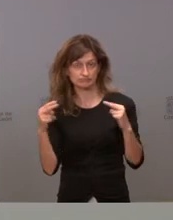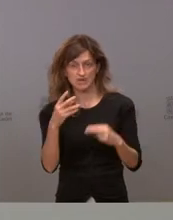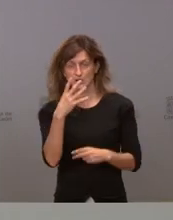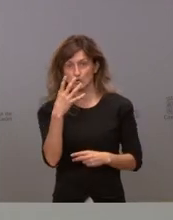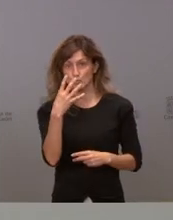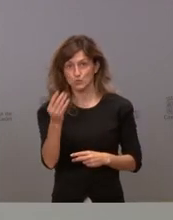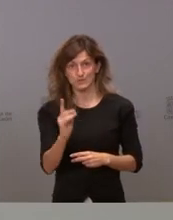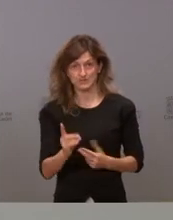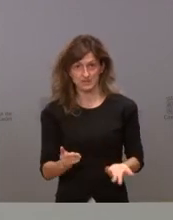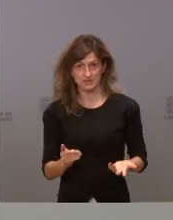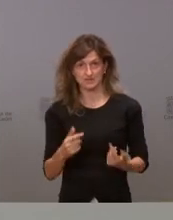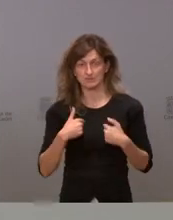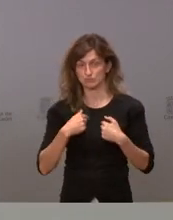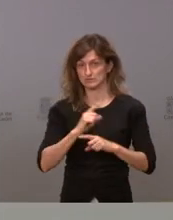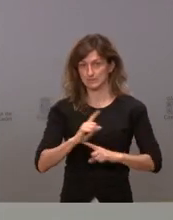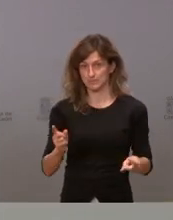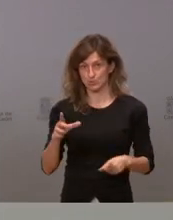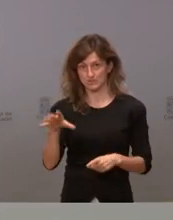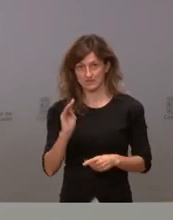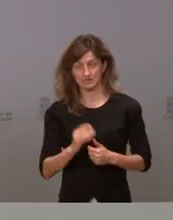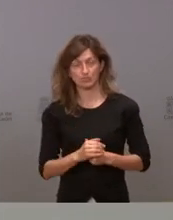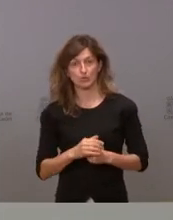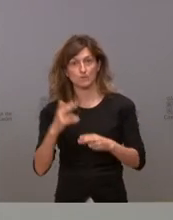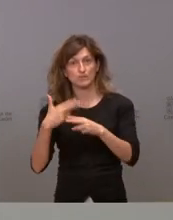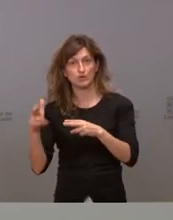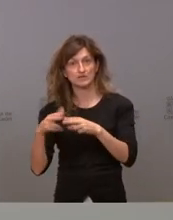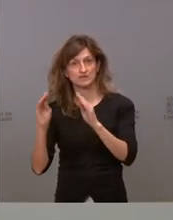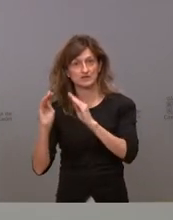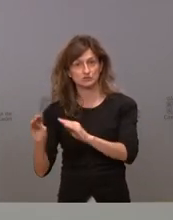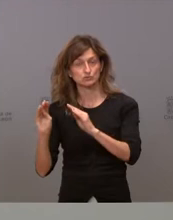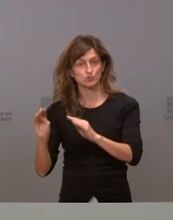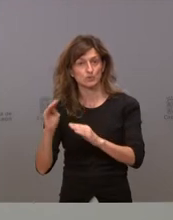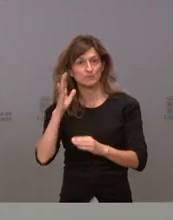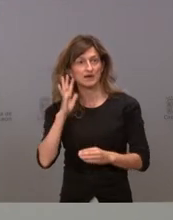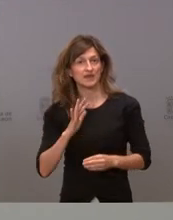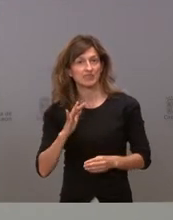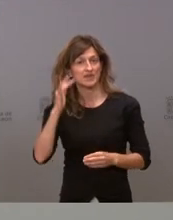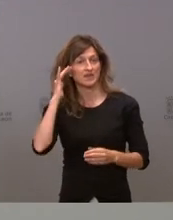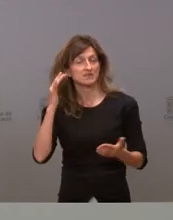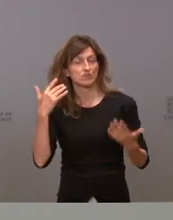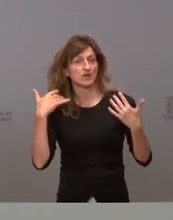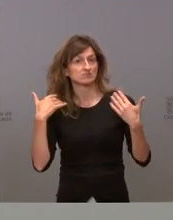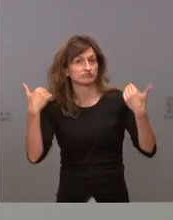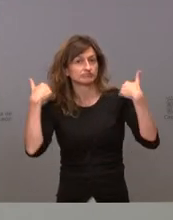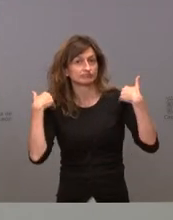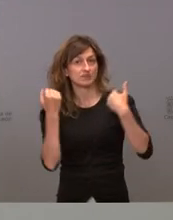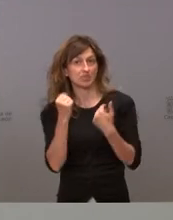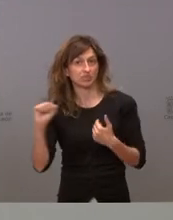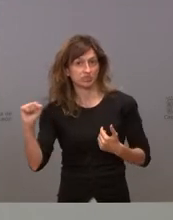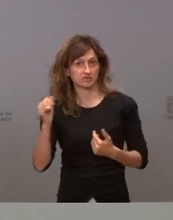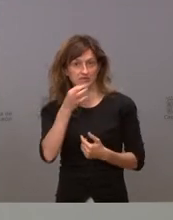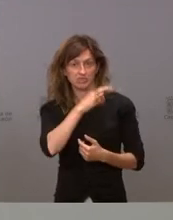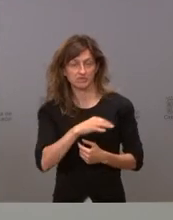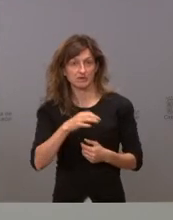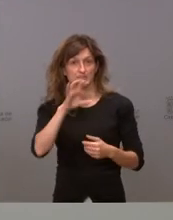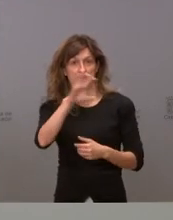entendemos nosotros esta política de ilusión de responsabilidades eso ha costado que países